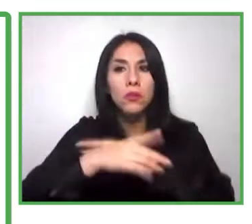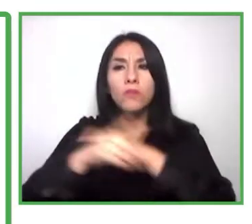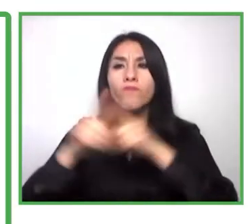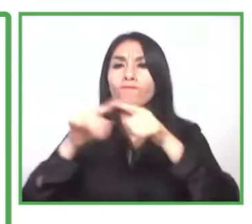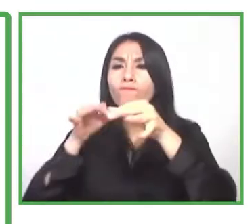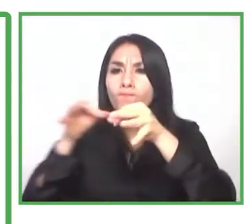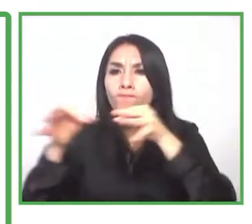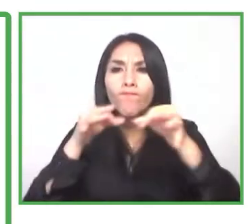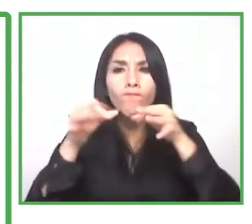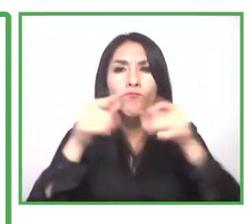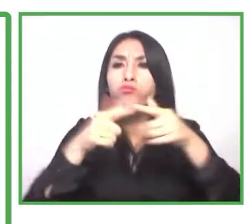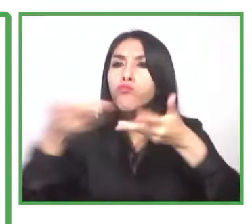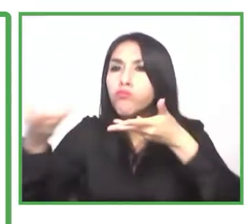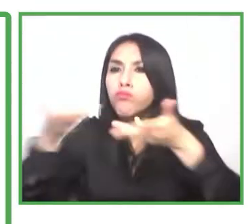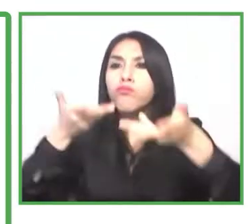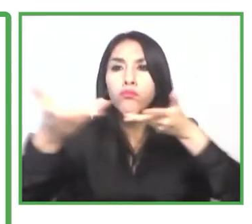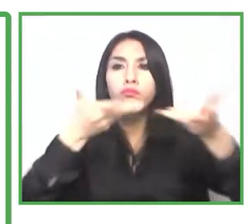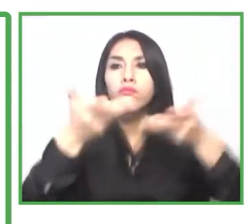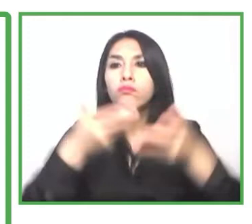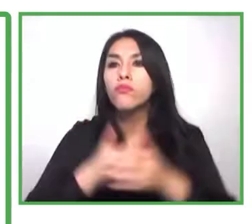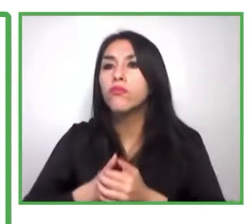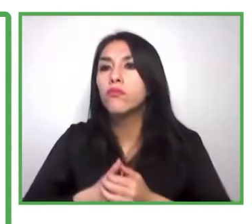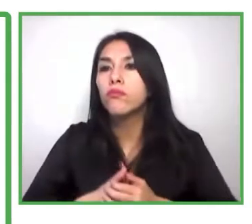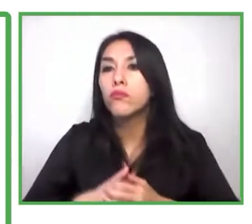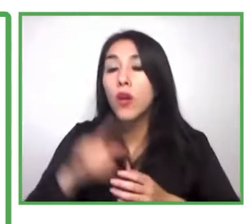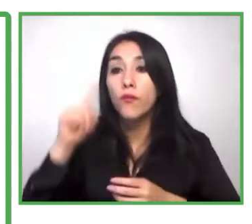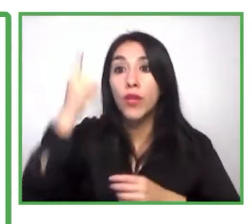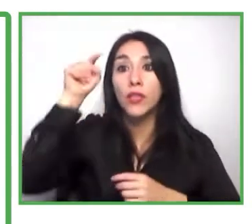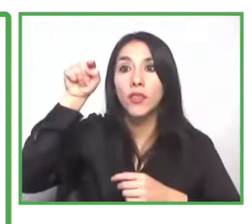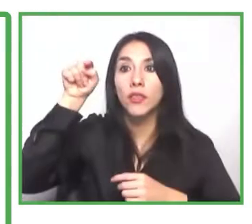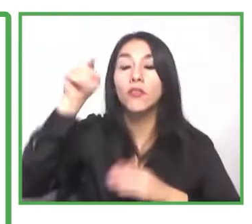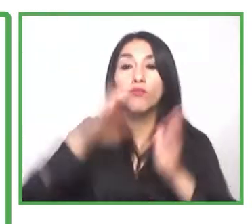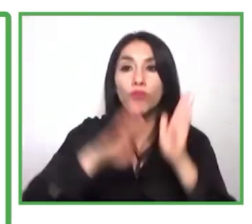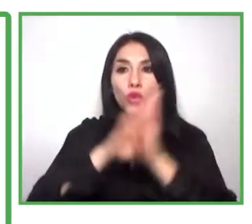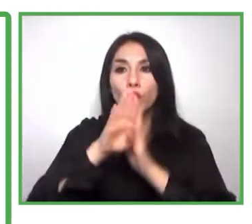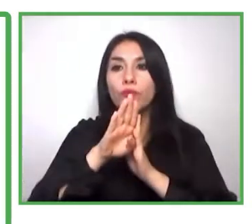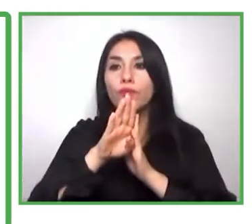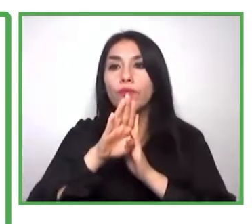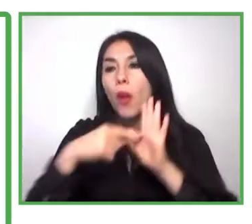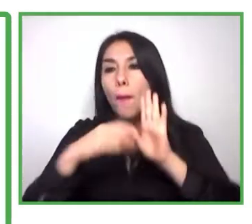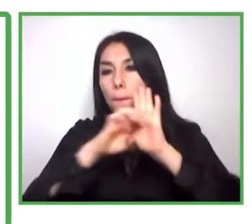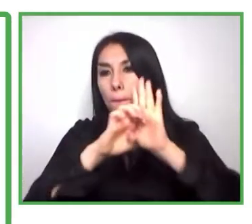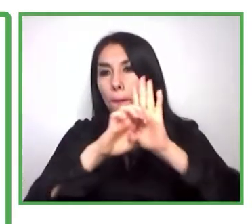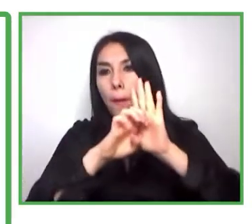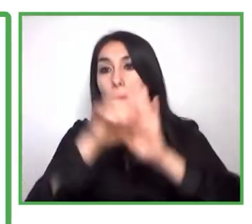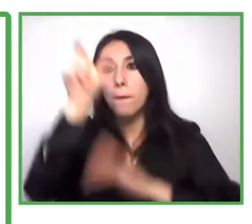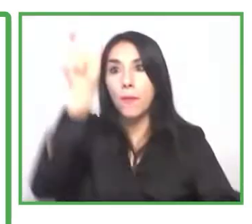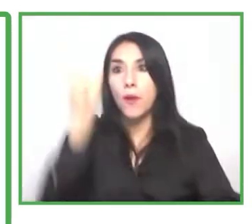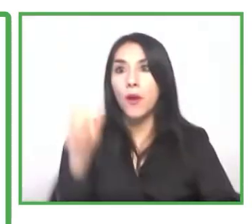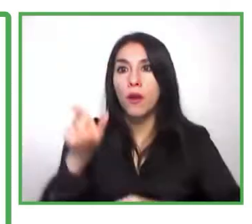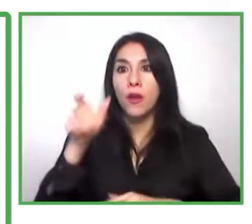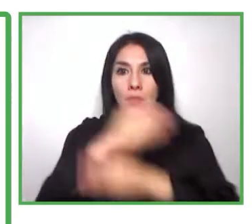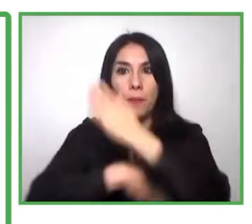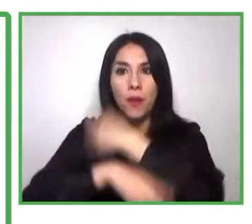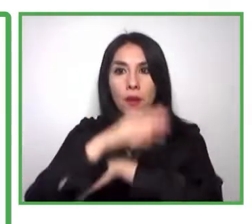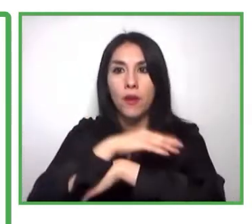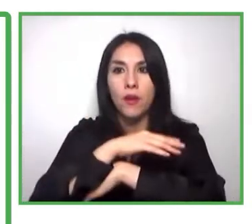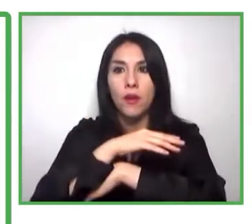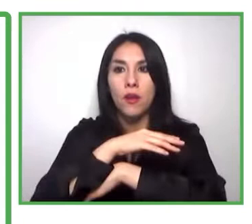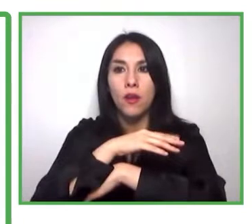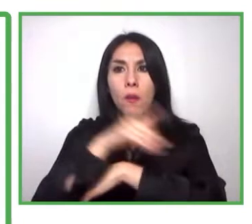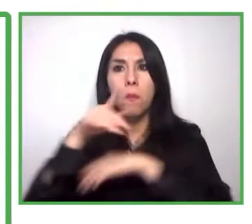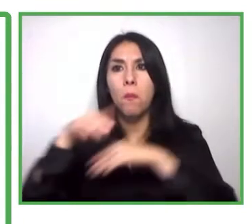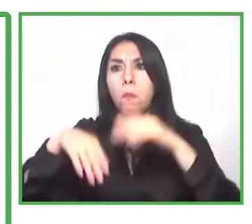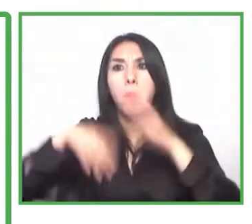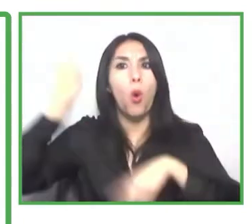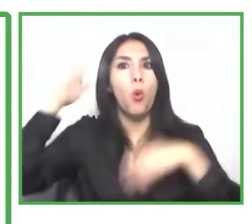Primero, hay datos que evidencian que las personas con discapacidad tienen una mayor inactividad que las personas con discapacidad. En segundo lugar,